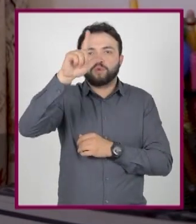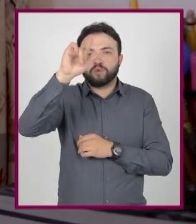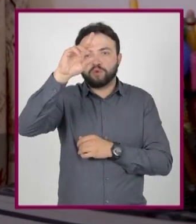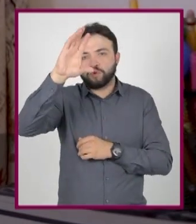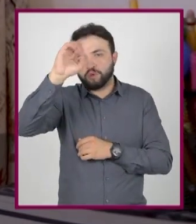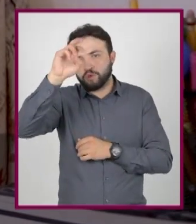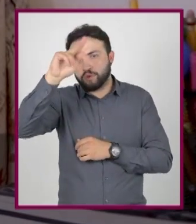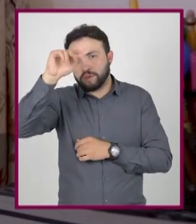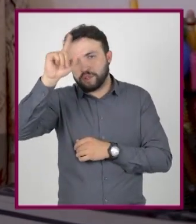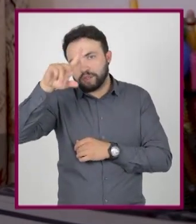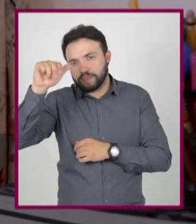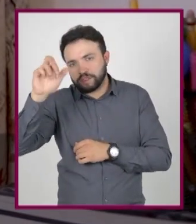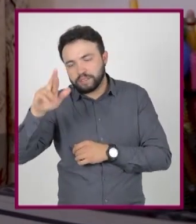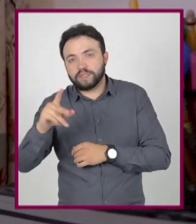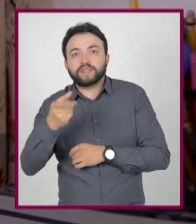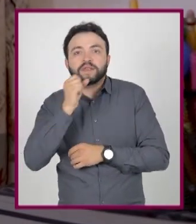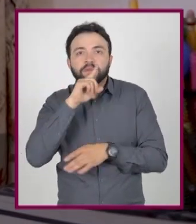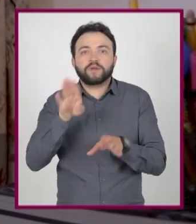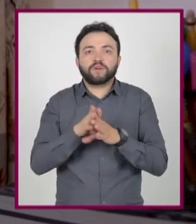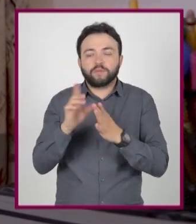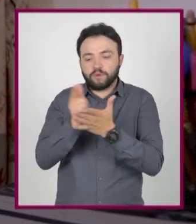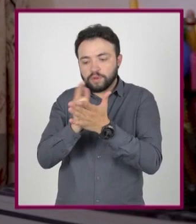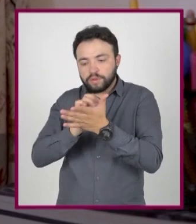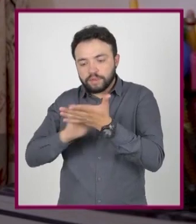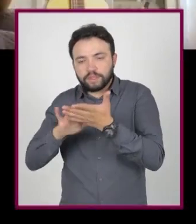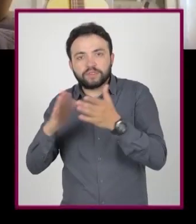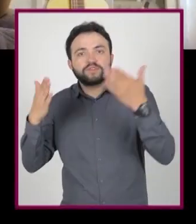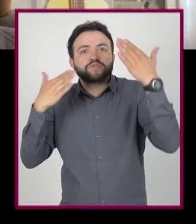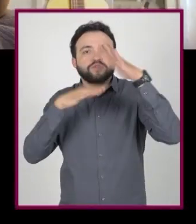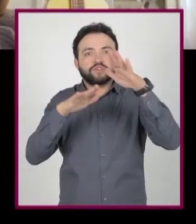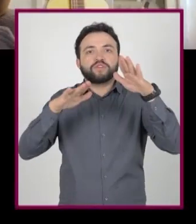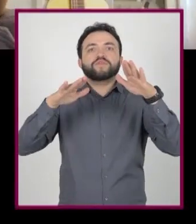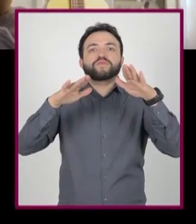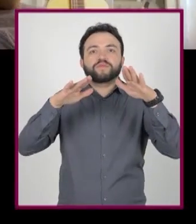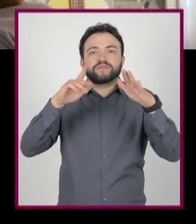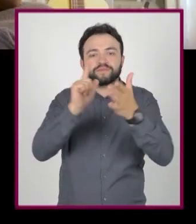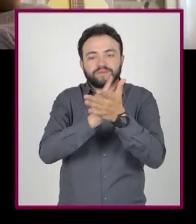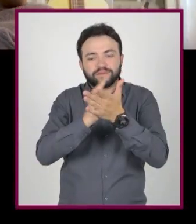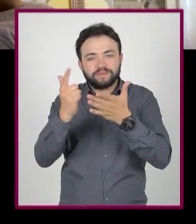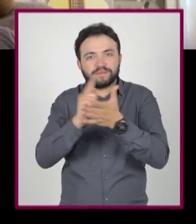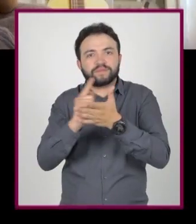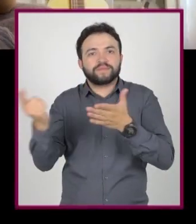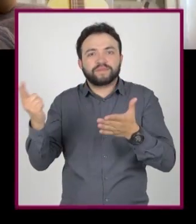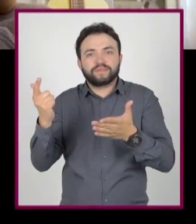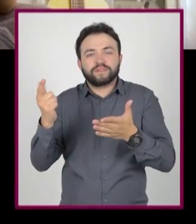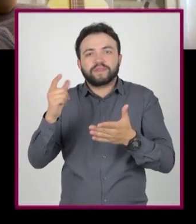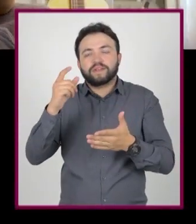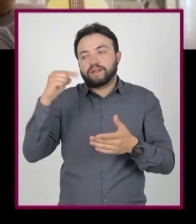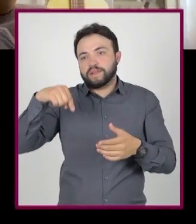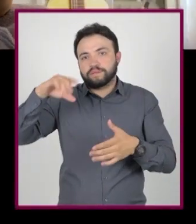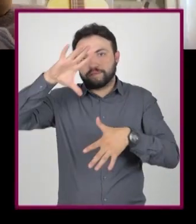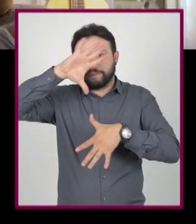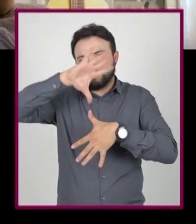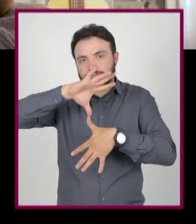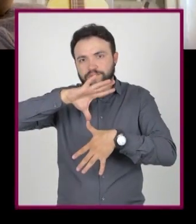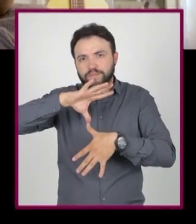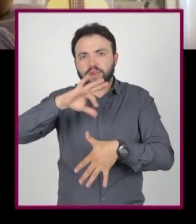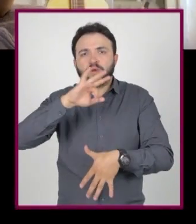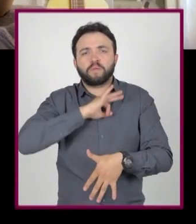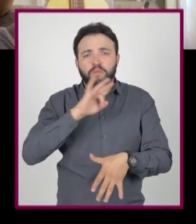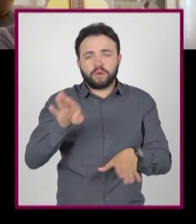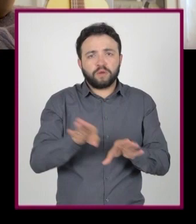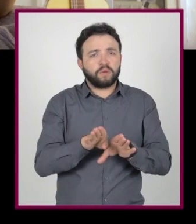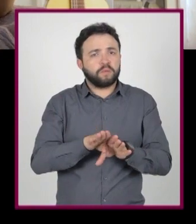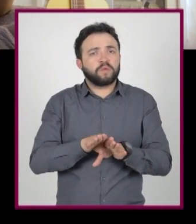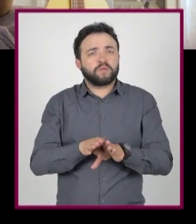Cortázar y algo de contexto sobre literatura en Latinoamérica. Muy bien armado, ¿eh? ¿Pero podemos discutir esto